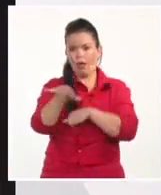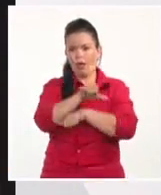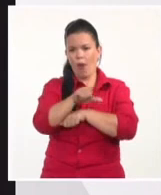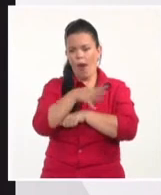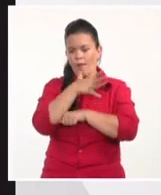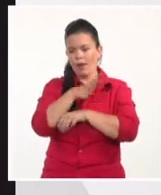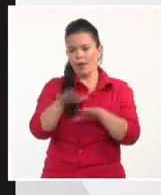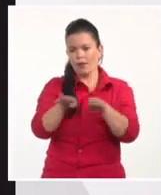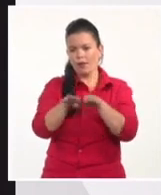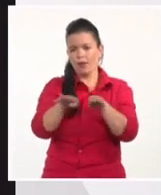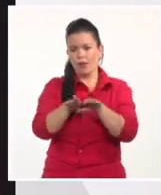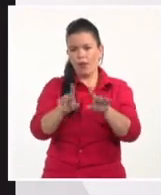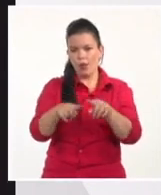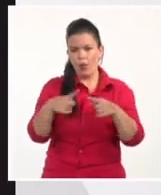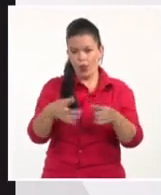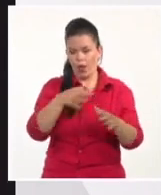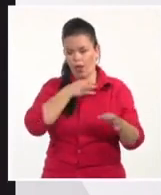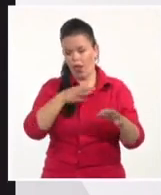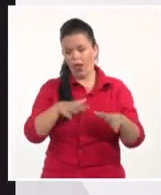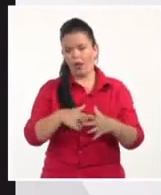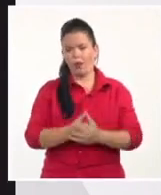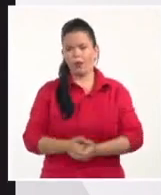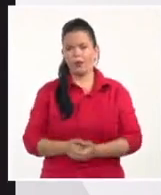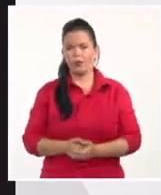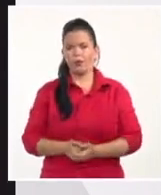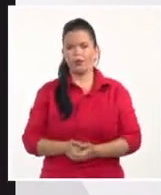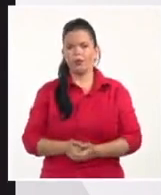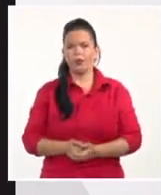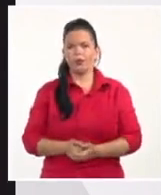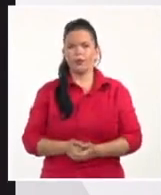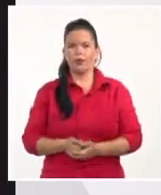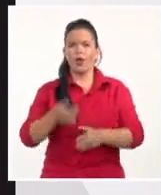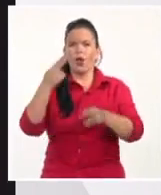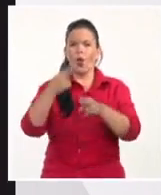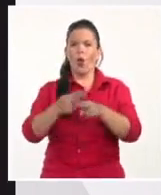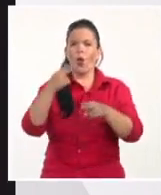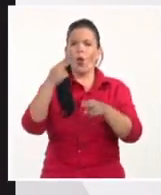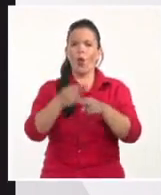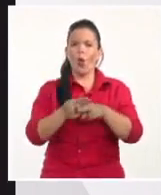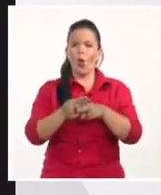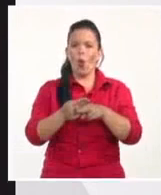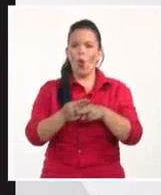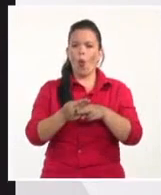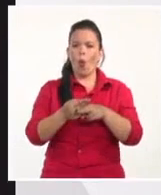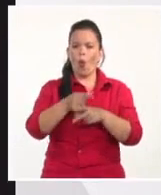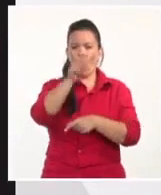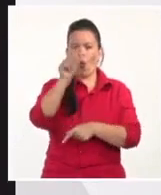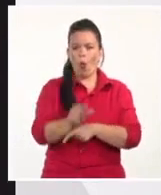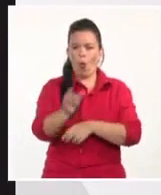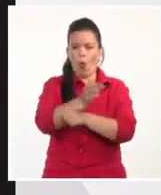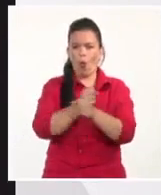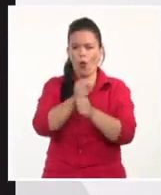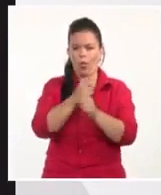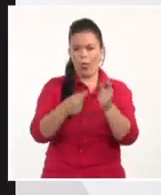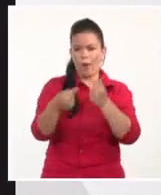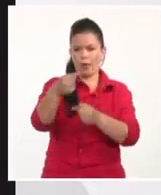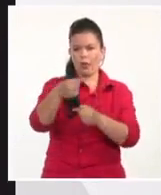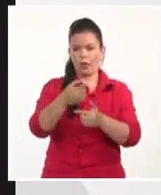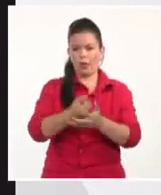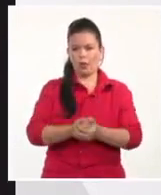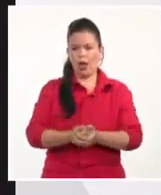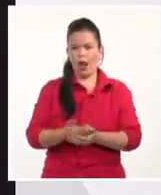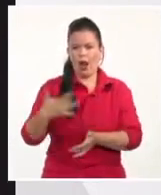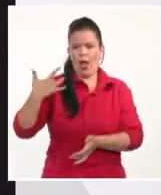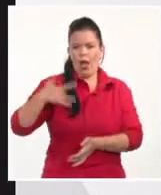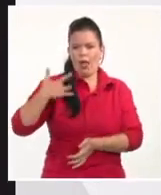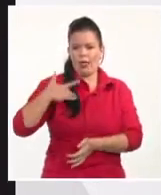muchas de las cuentas que... De hecho, la cuenta principal, Agustín Antonetti, de la Fundación Libertad, el chico este argentino, pues